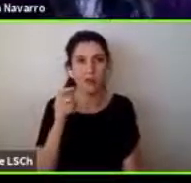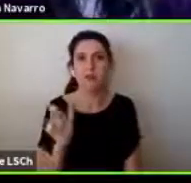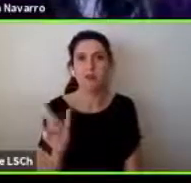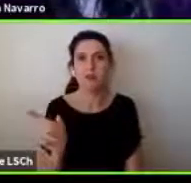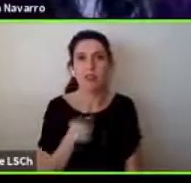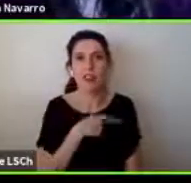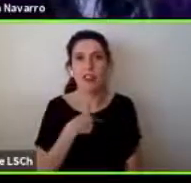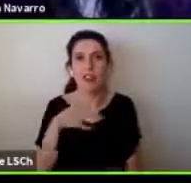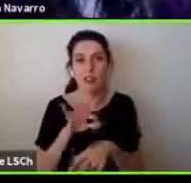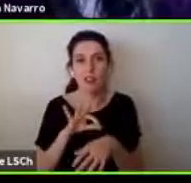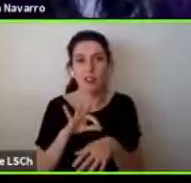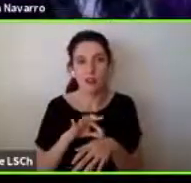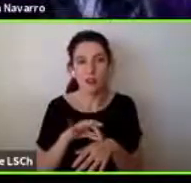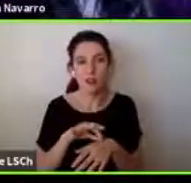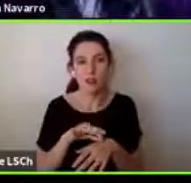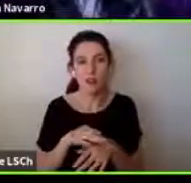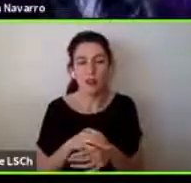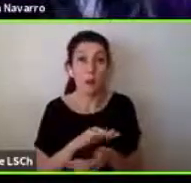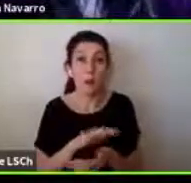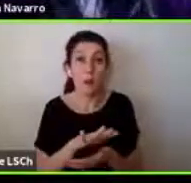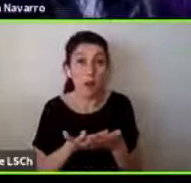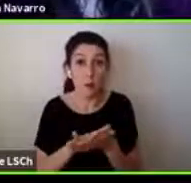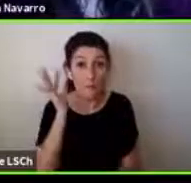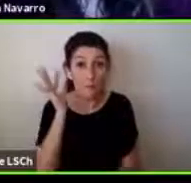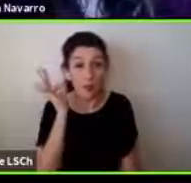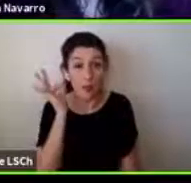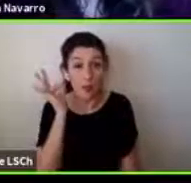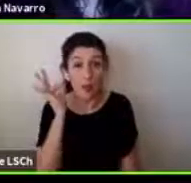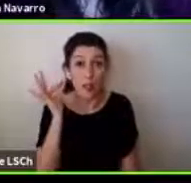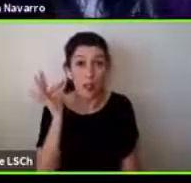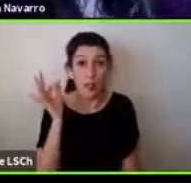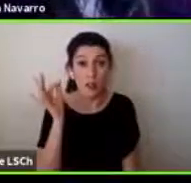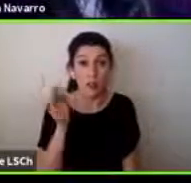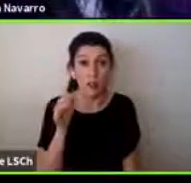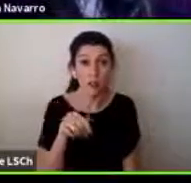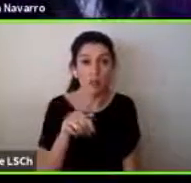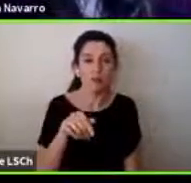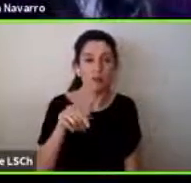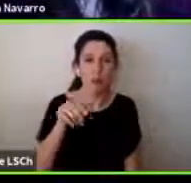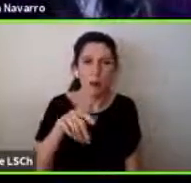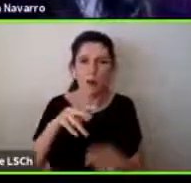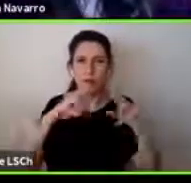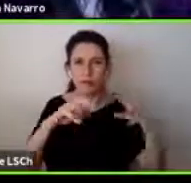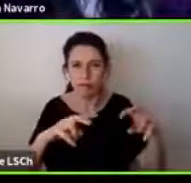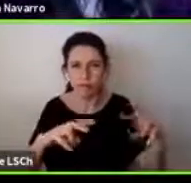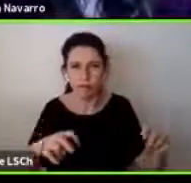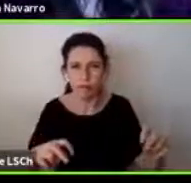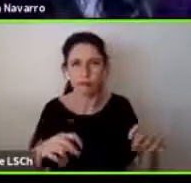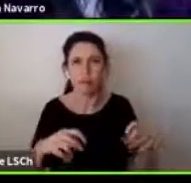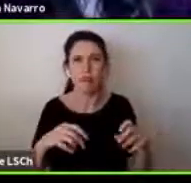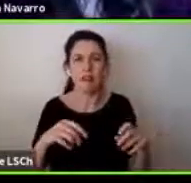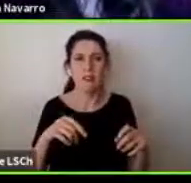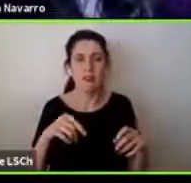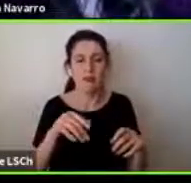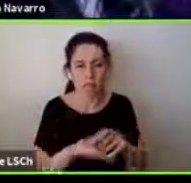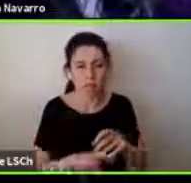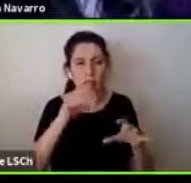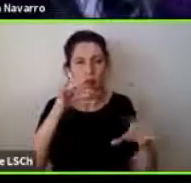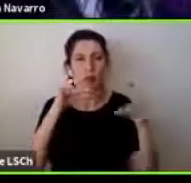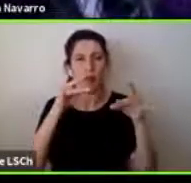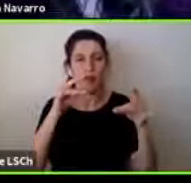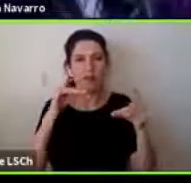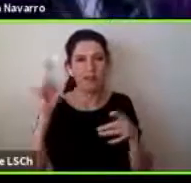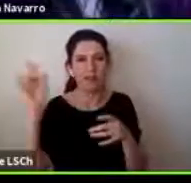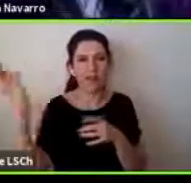de cosas de manera de poder cubrir de la mejor manera la complejidad que es estudiar los